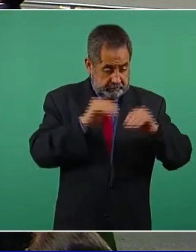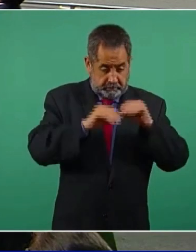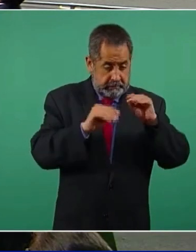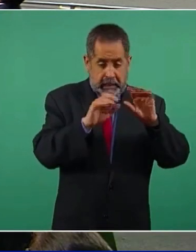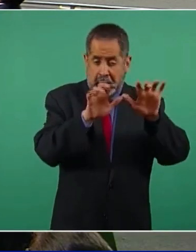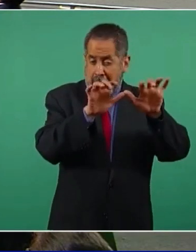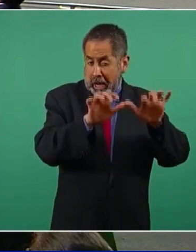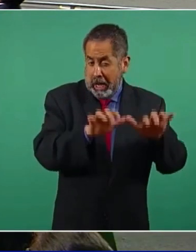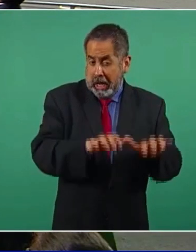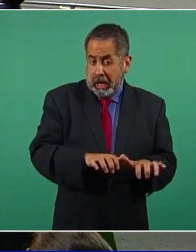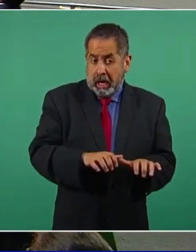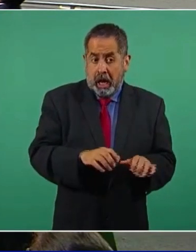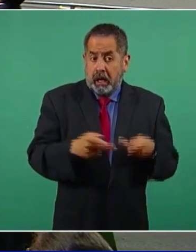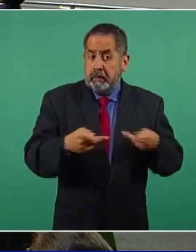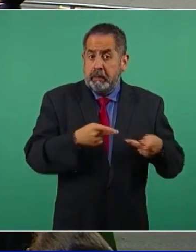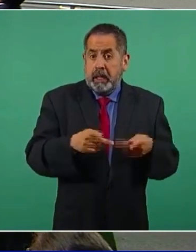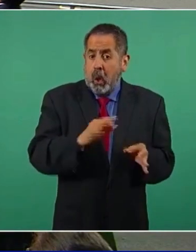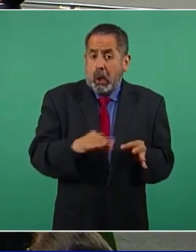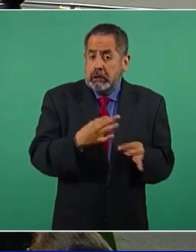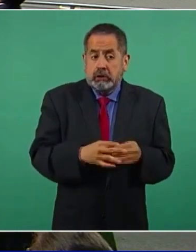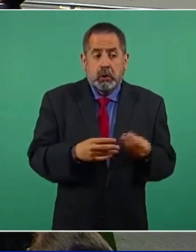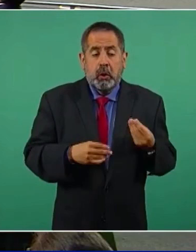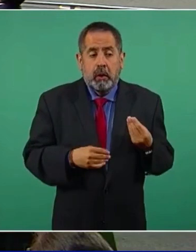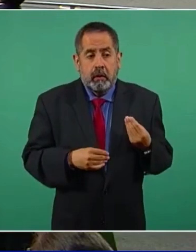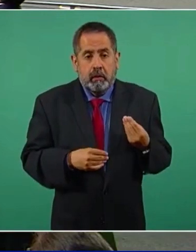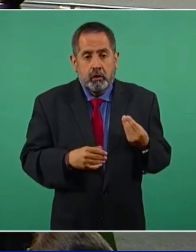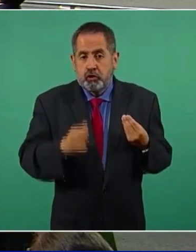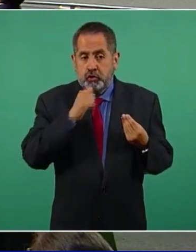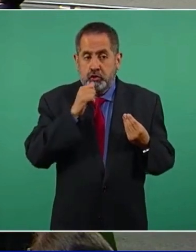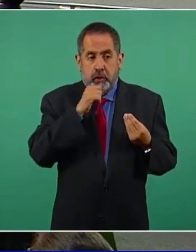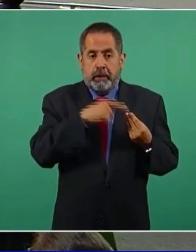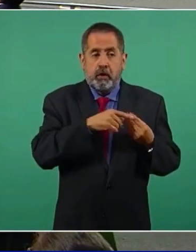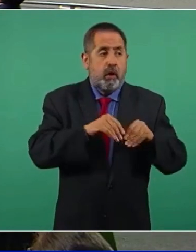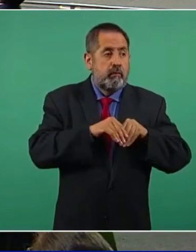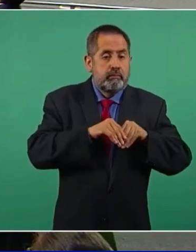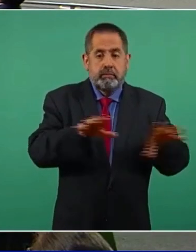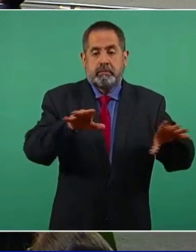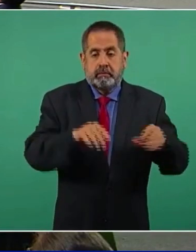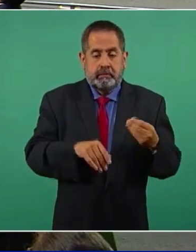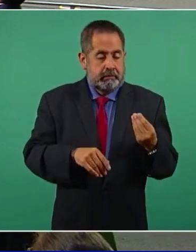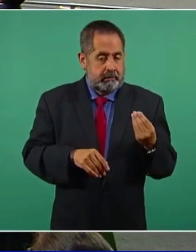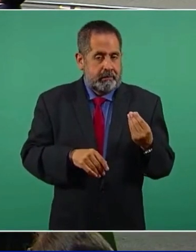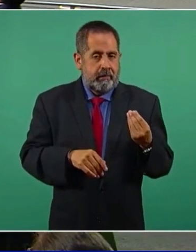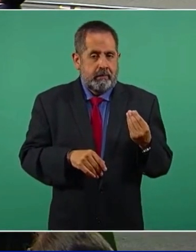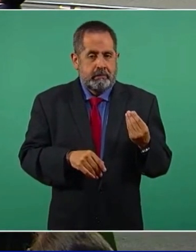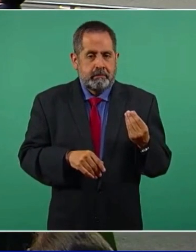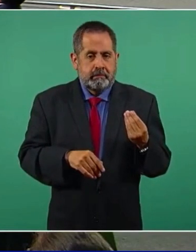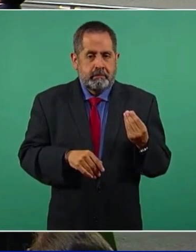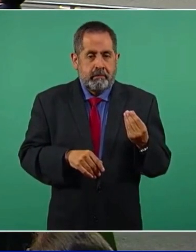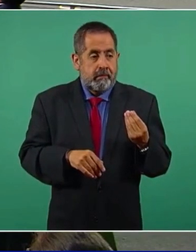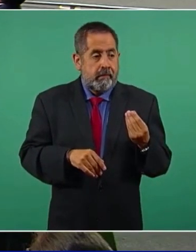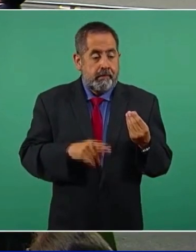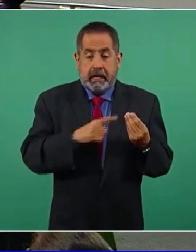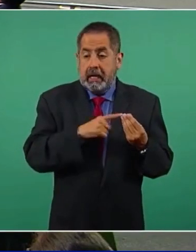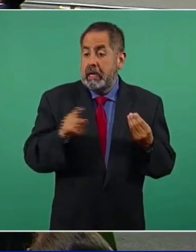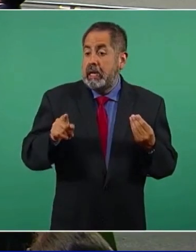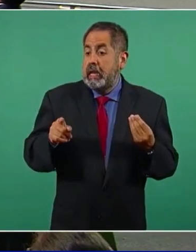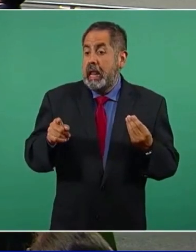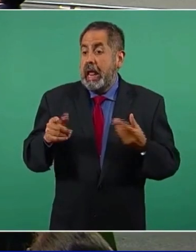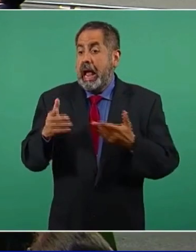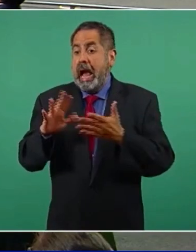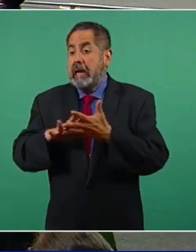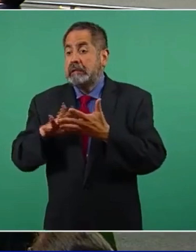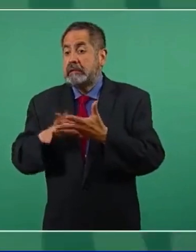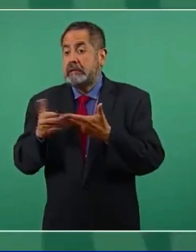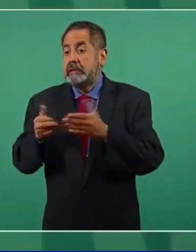y no había salido el Güero Palma, pero él ya tenía la